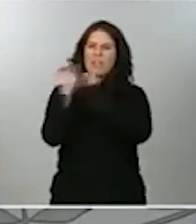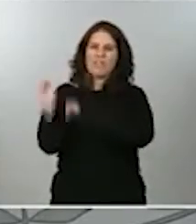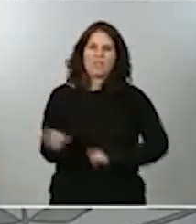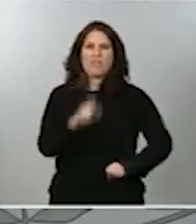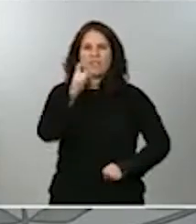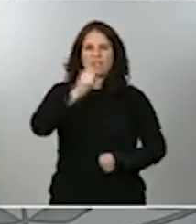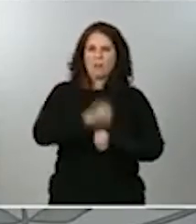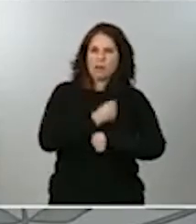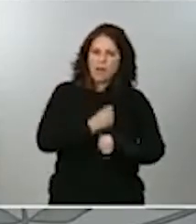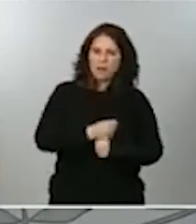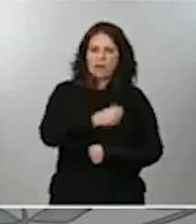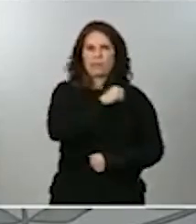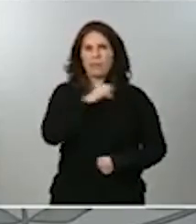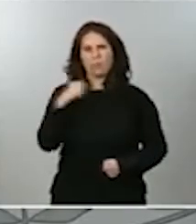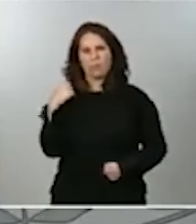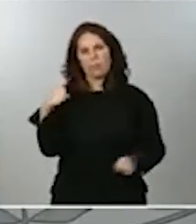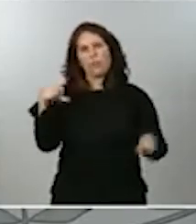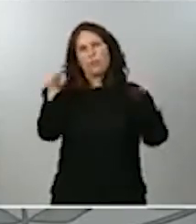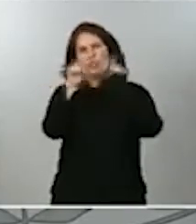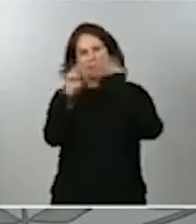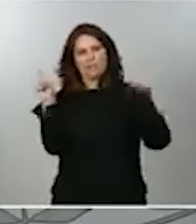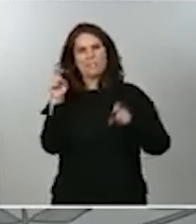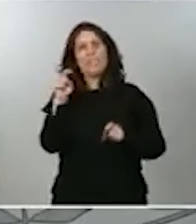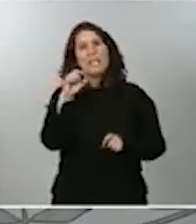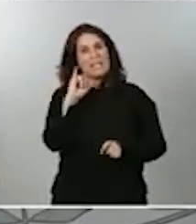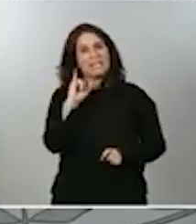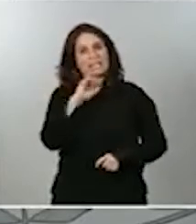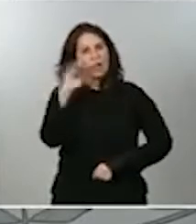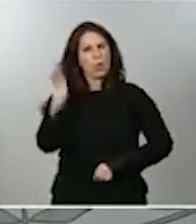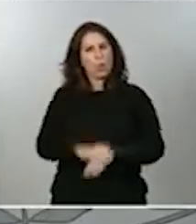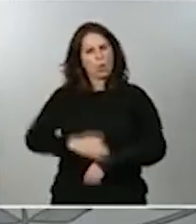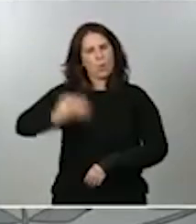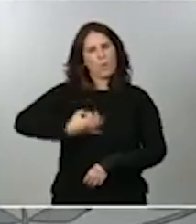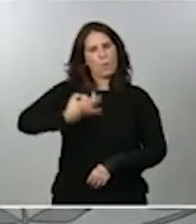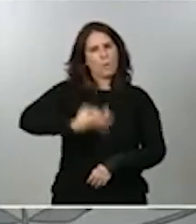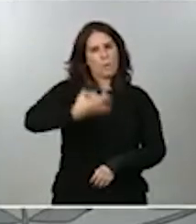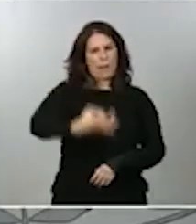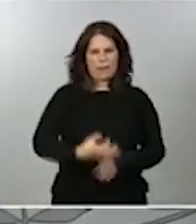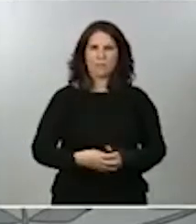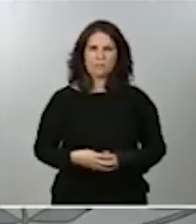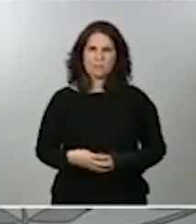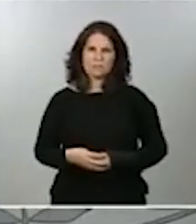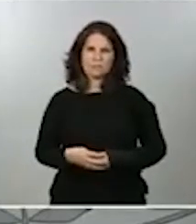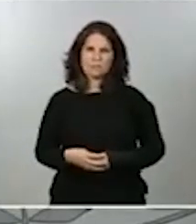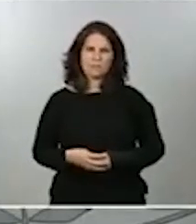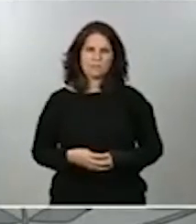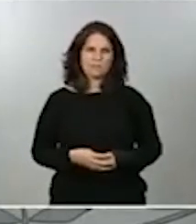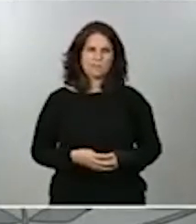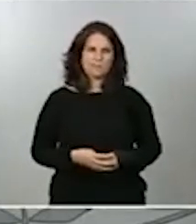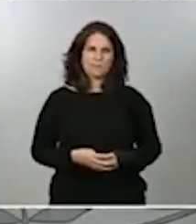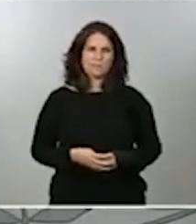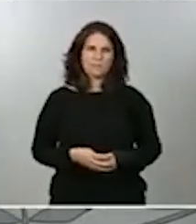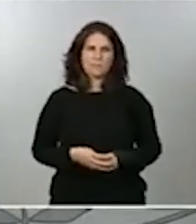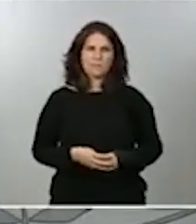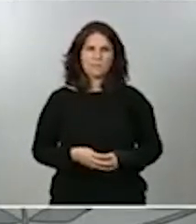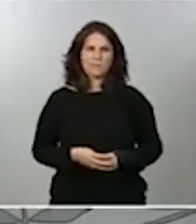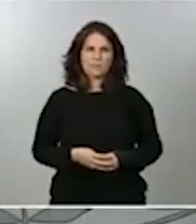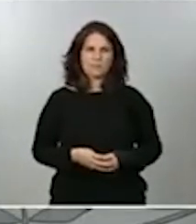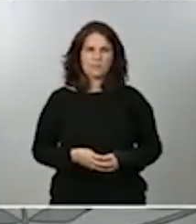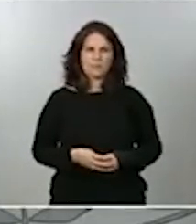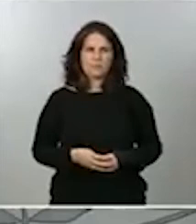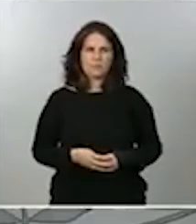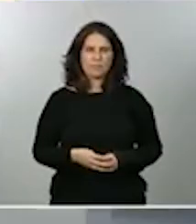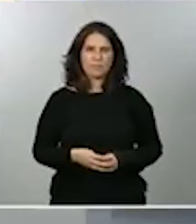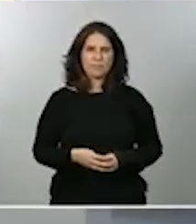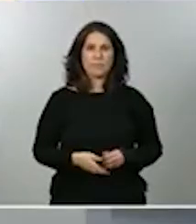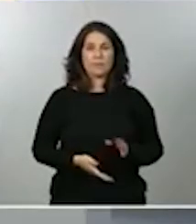a empresas que sí cumplen de forma disciplinada con estas obligaciones tributarias. Y antes de pasar la palabra a la